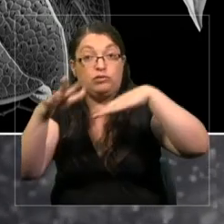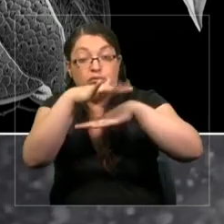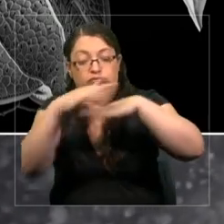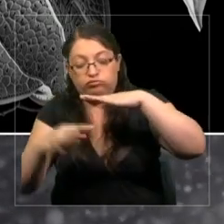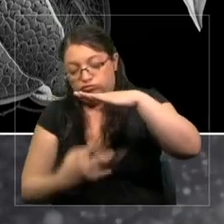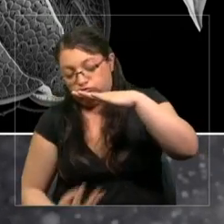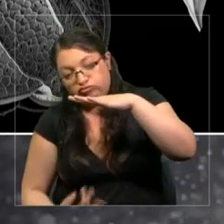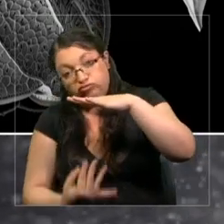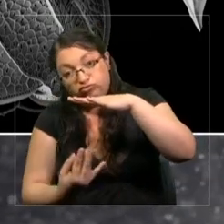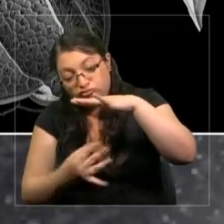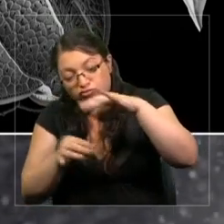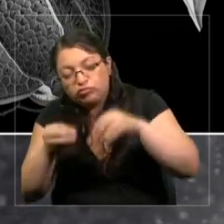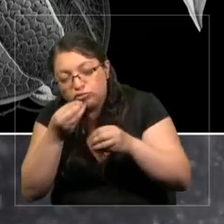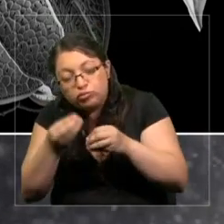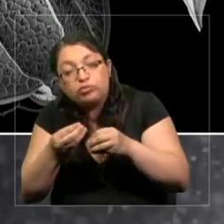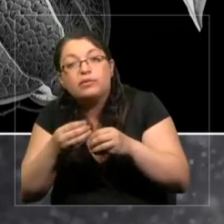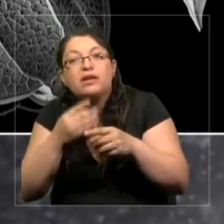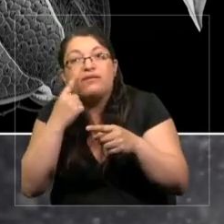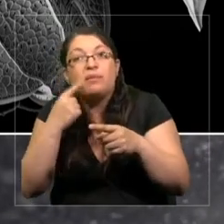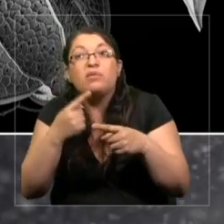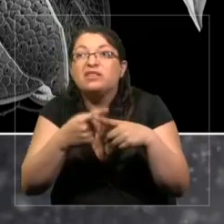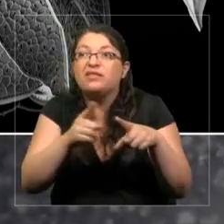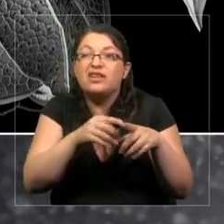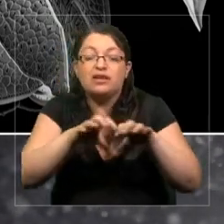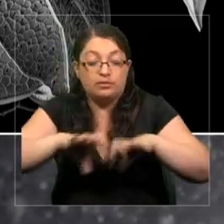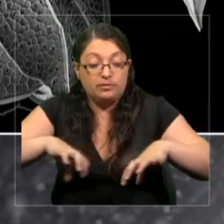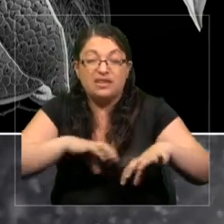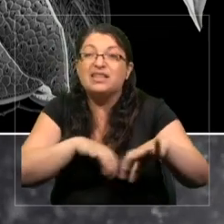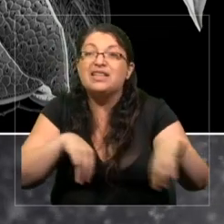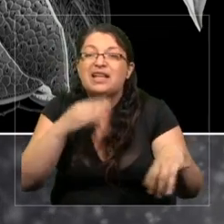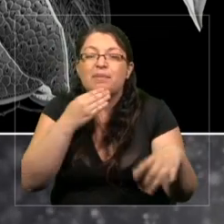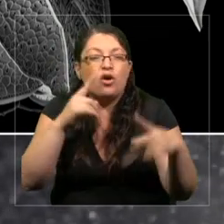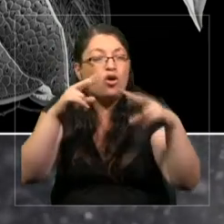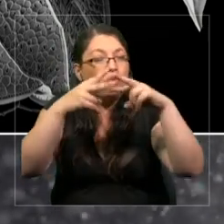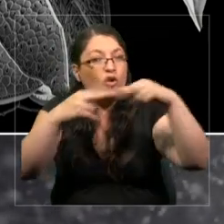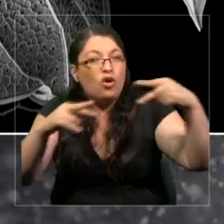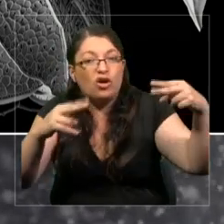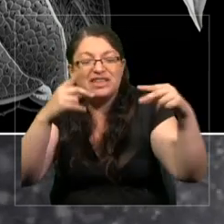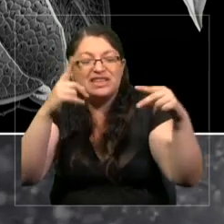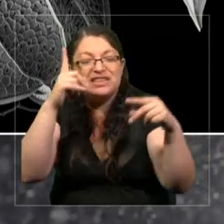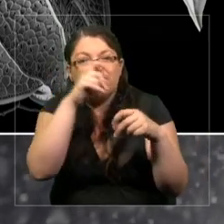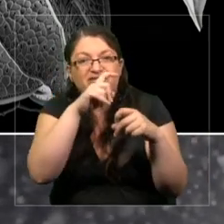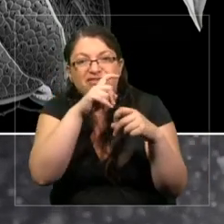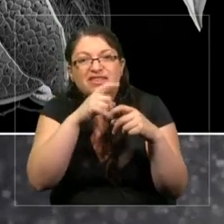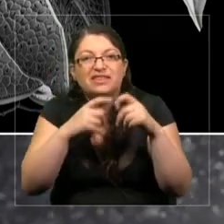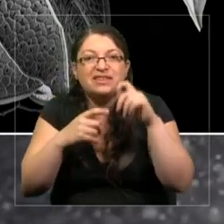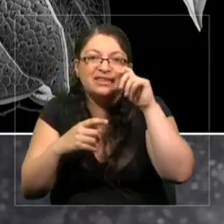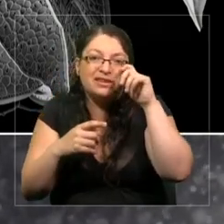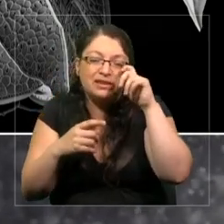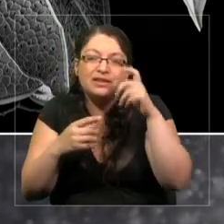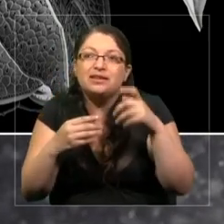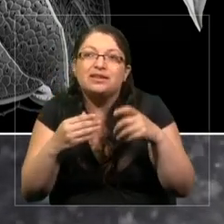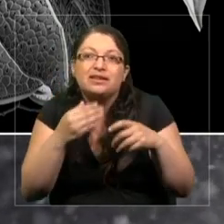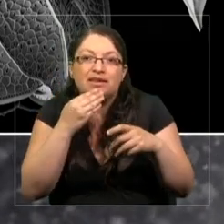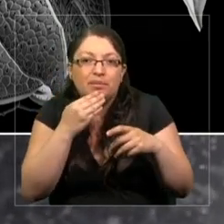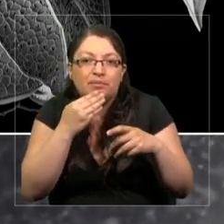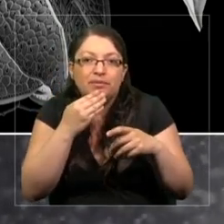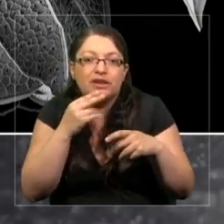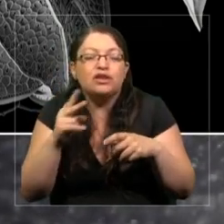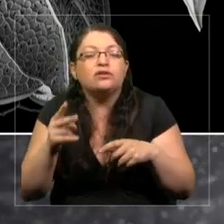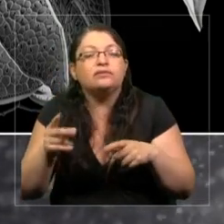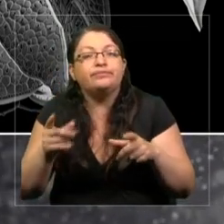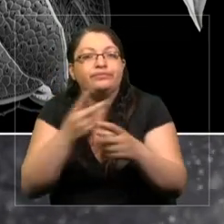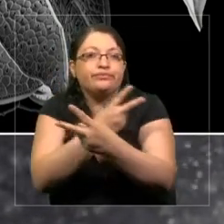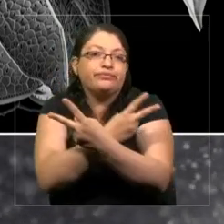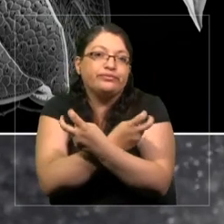distribución y la complejidad del genoma de los virus y los mamíferos, que en